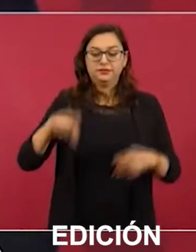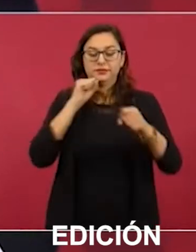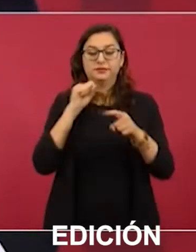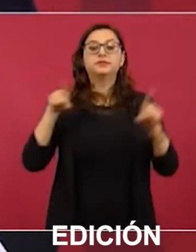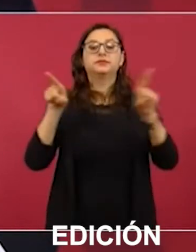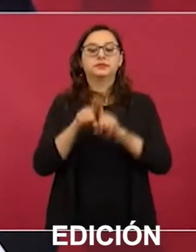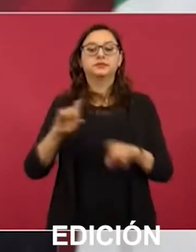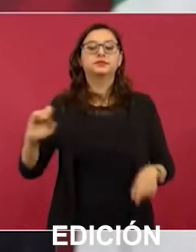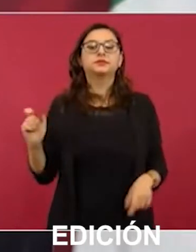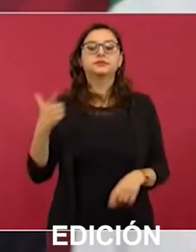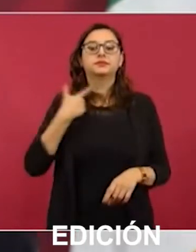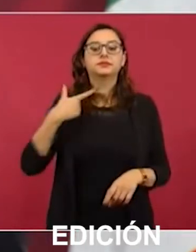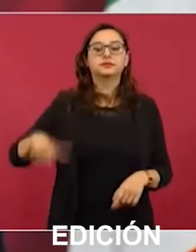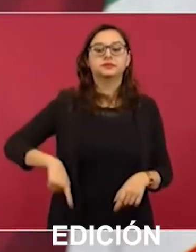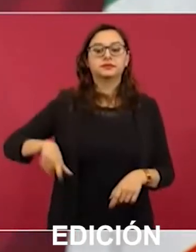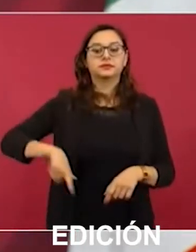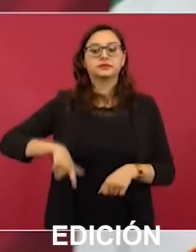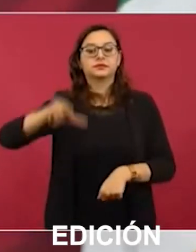antes.